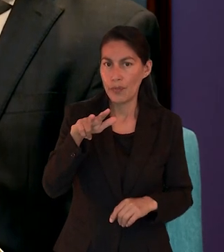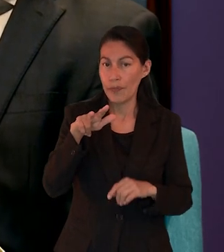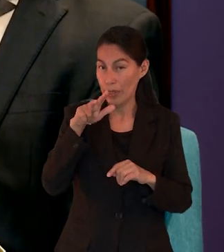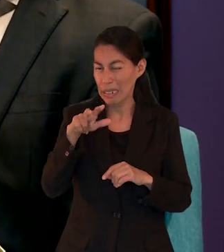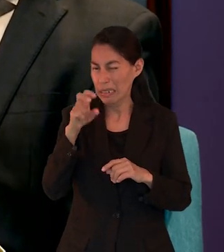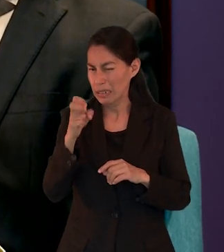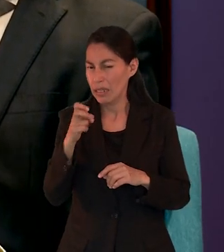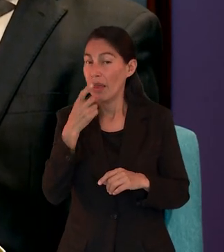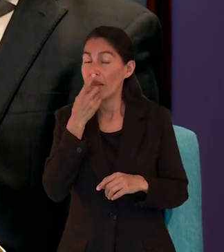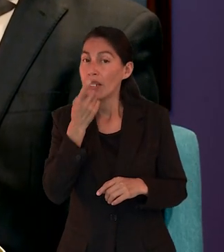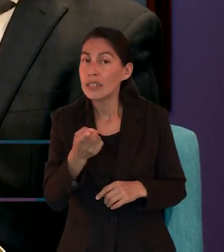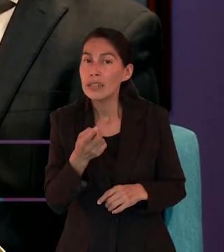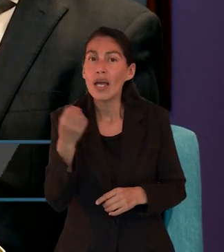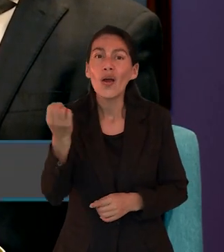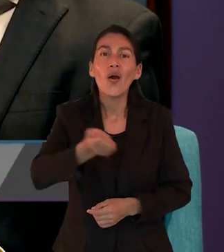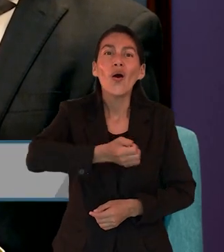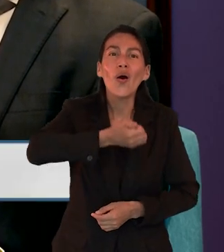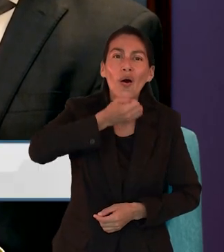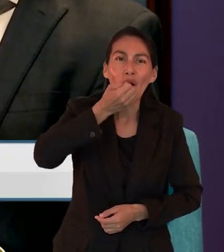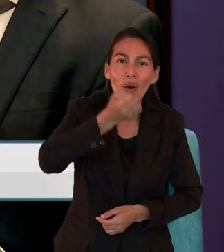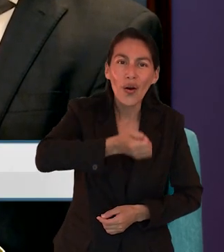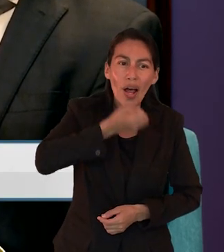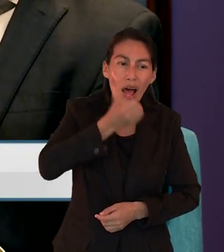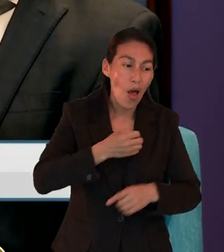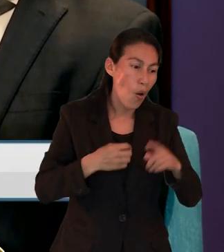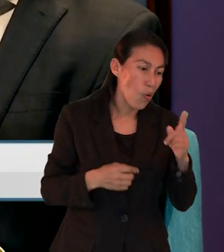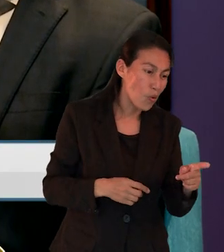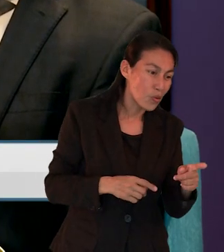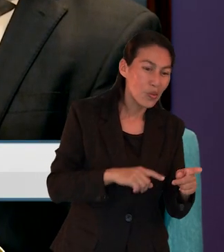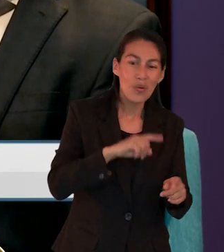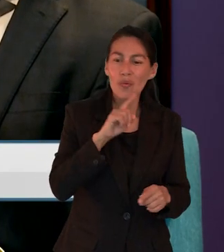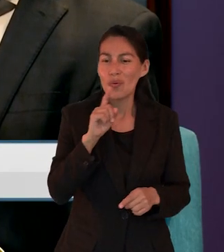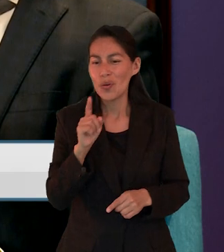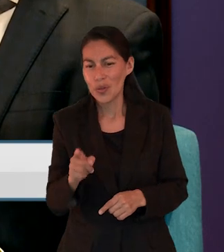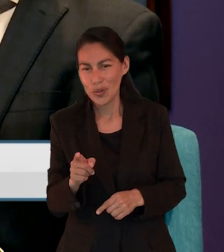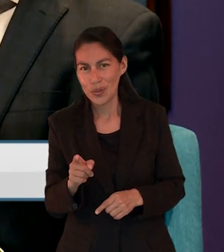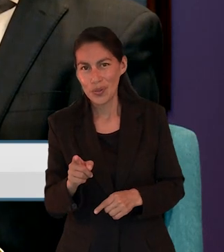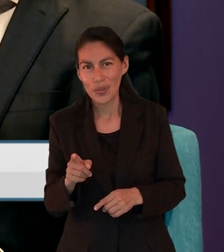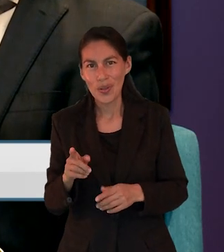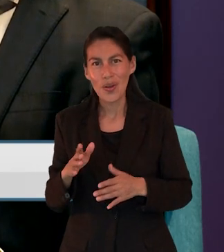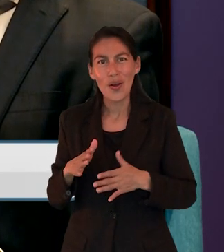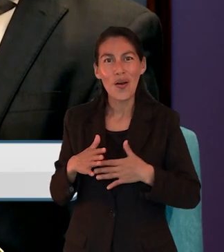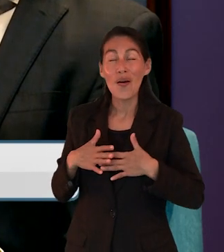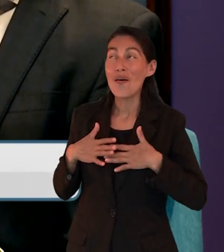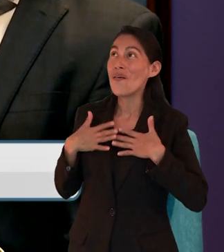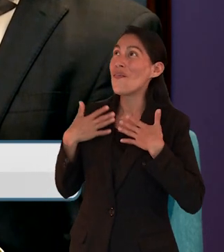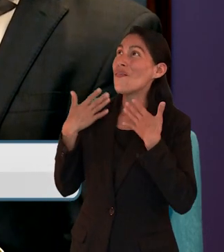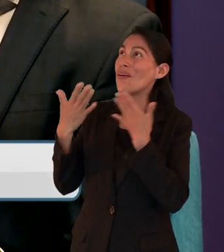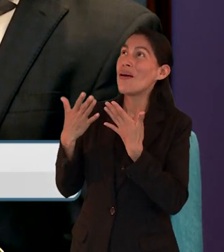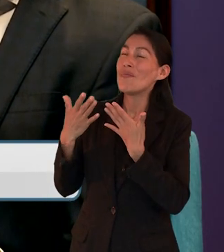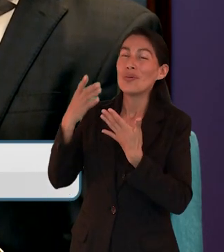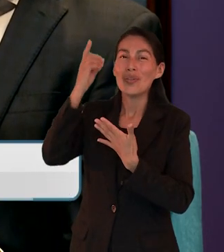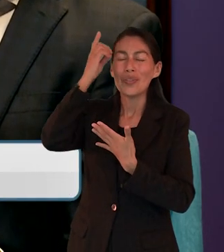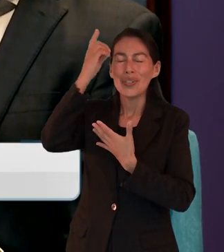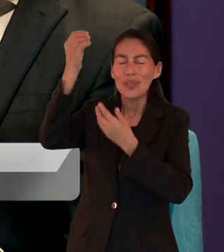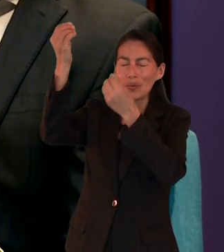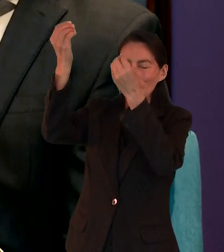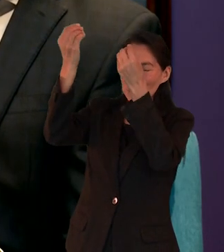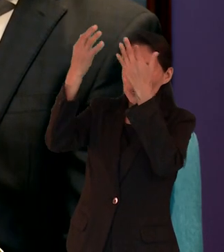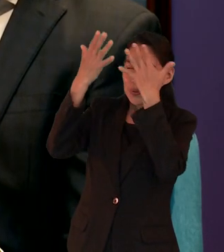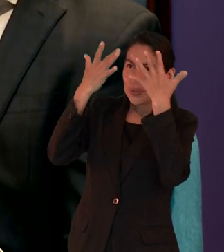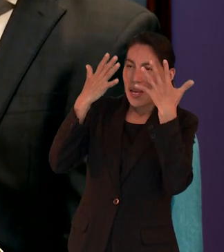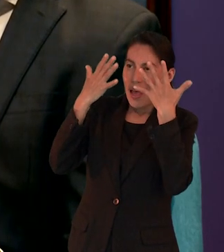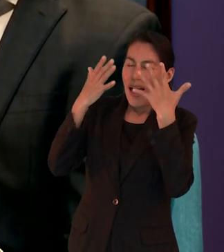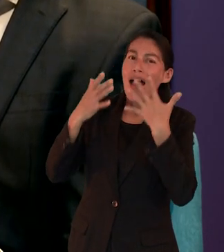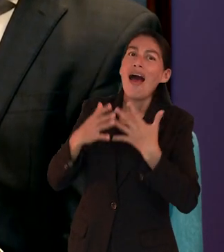18 especialmente dice orad por nosotros pues confiamos que tenemos la buena conciencia